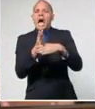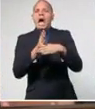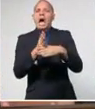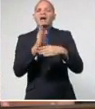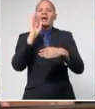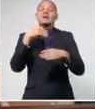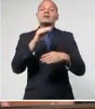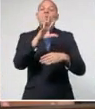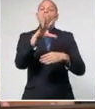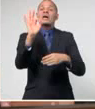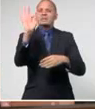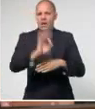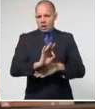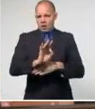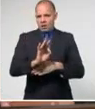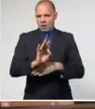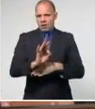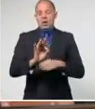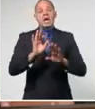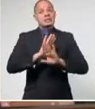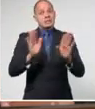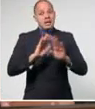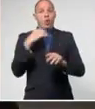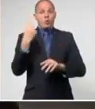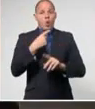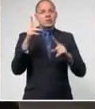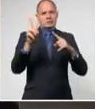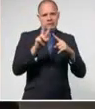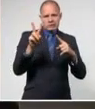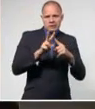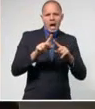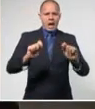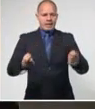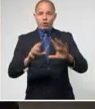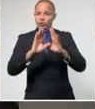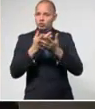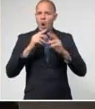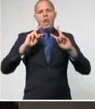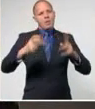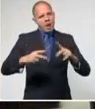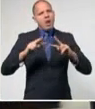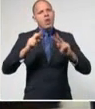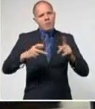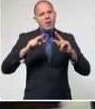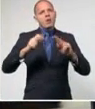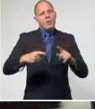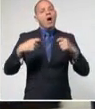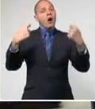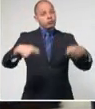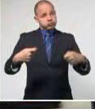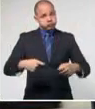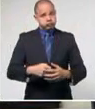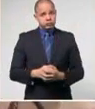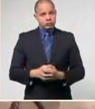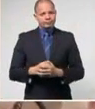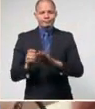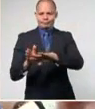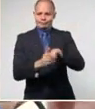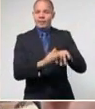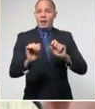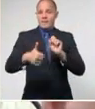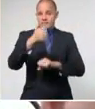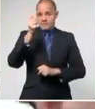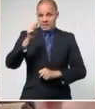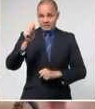comunicación social de estar reiterando ese tema. En tanto, el presidente cubano Miguel Díaz Canel Bermúdez llamó a las